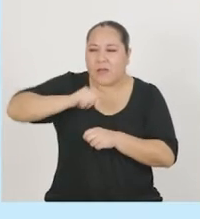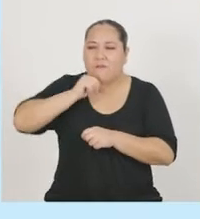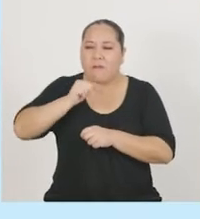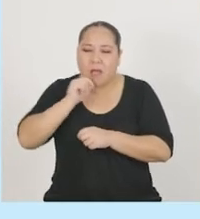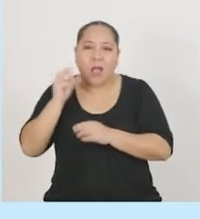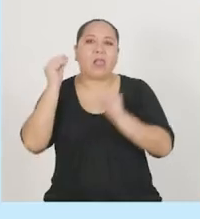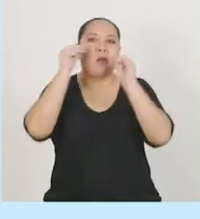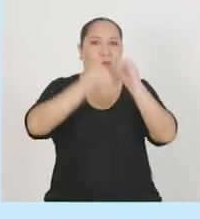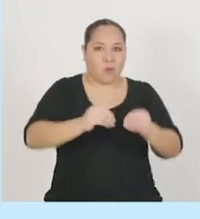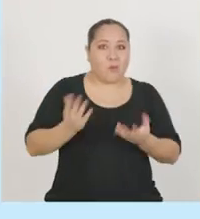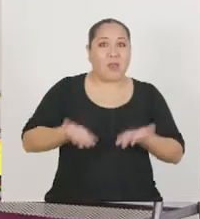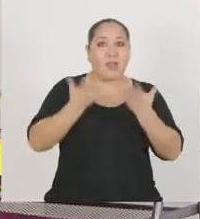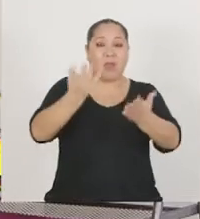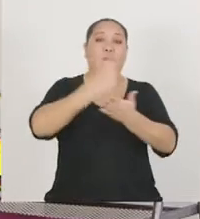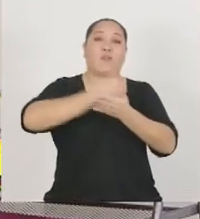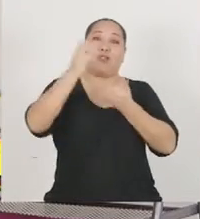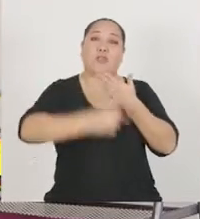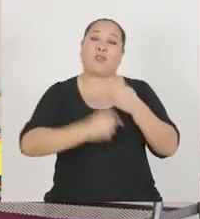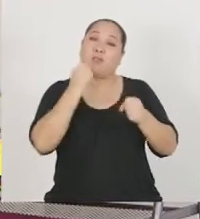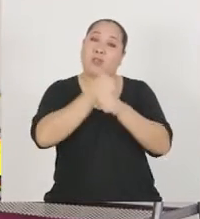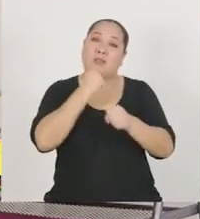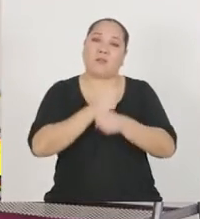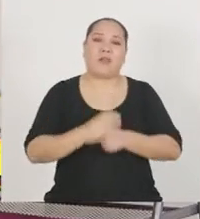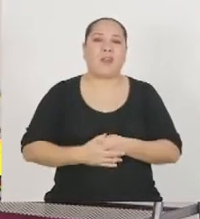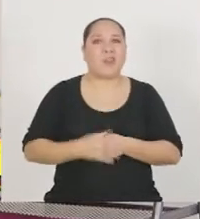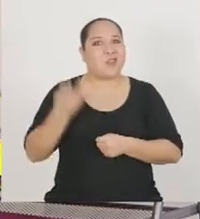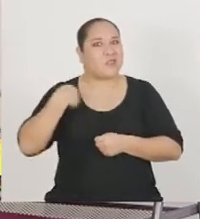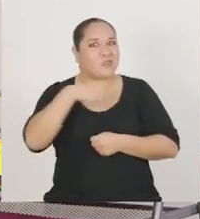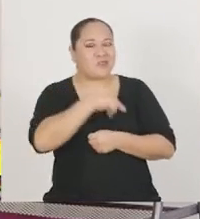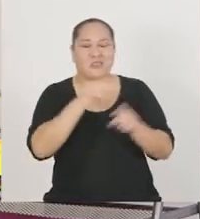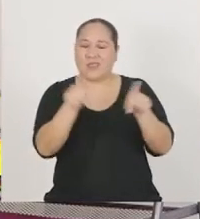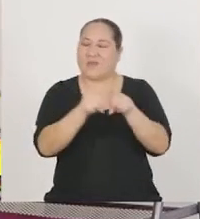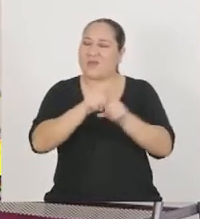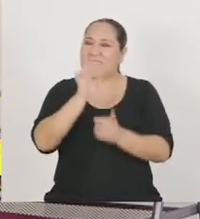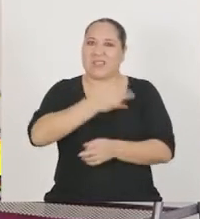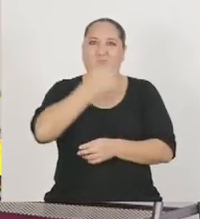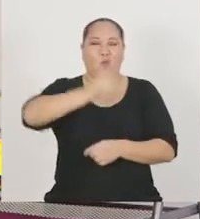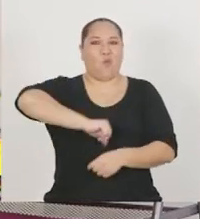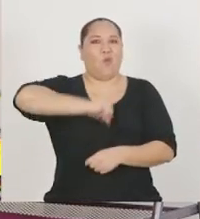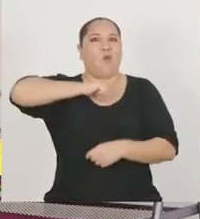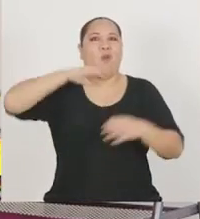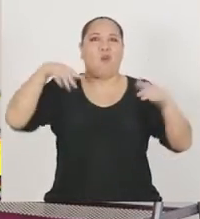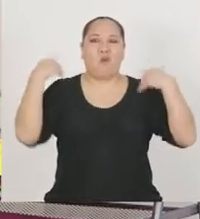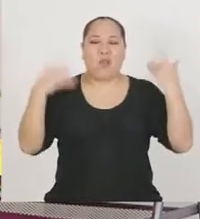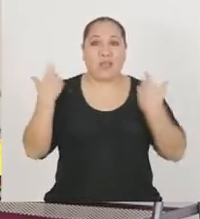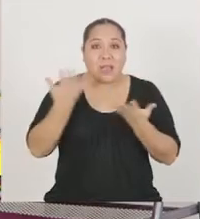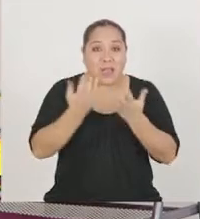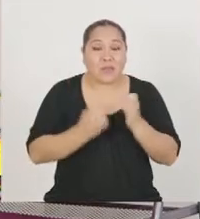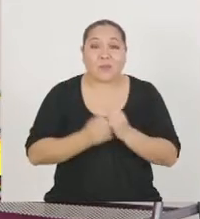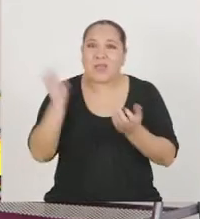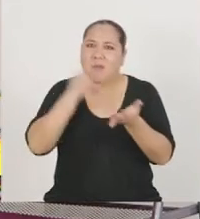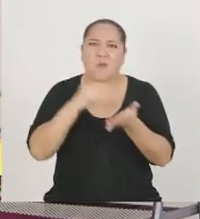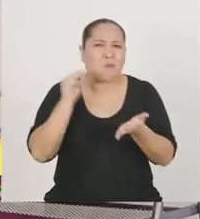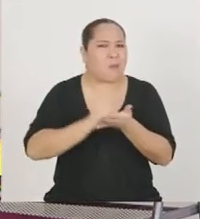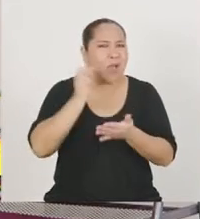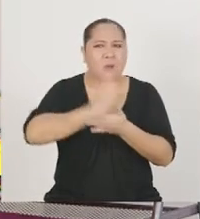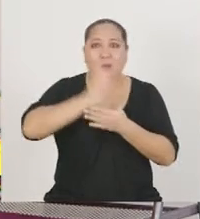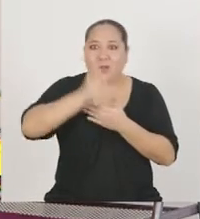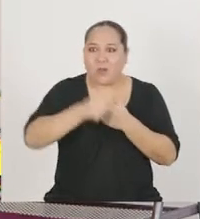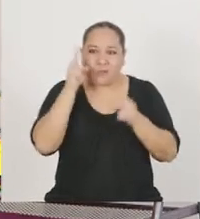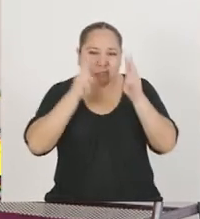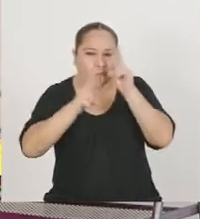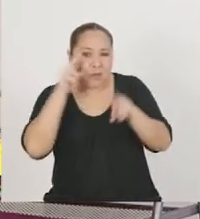generar proyectos de emprendimiento. Y a nosotros también nos da orgullo y alegría. Quisiéramos que más proyectos así se lleven a cabo en el país.